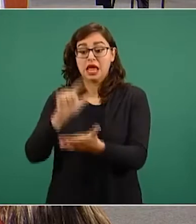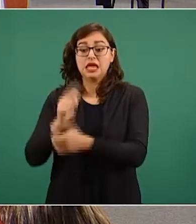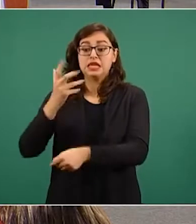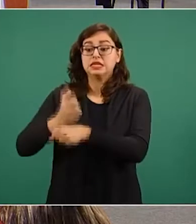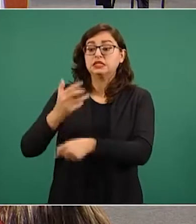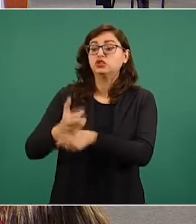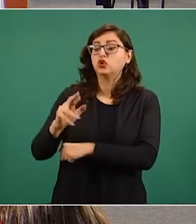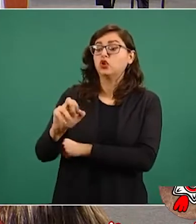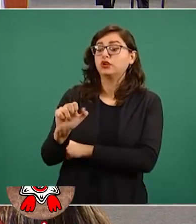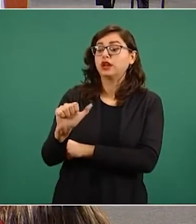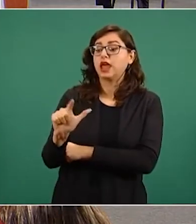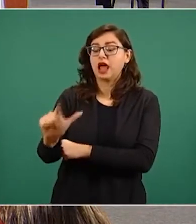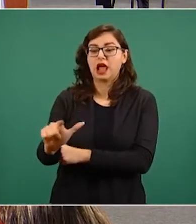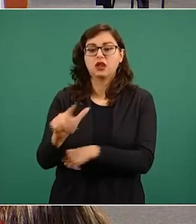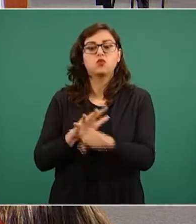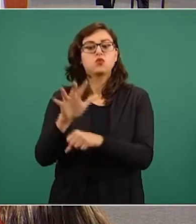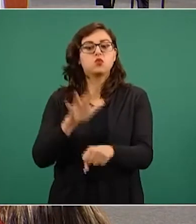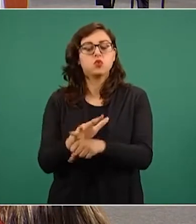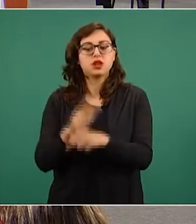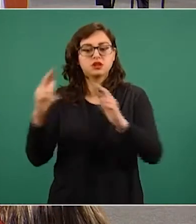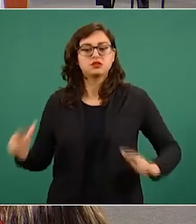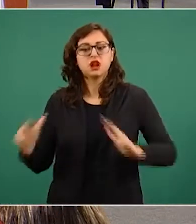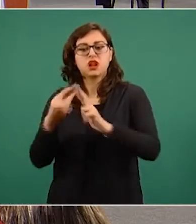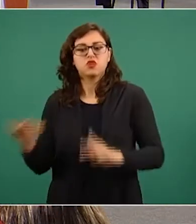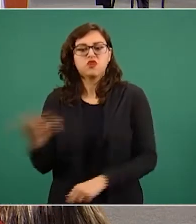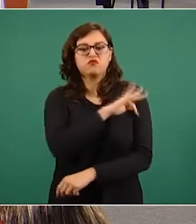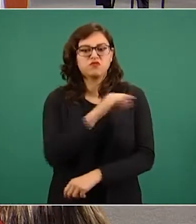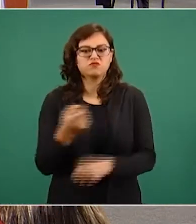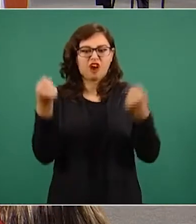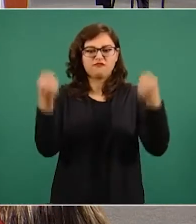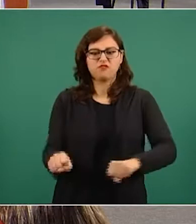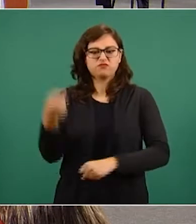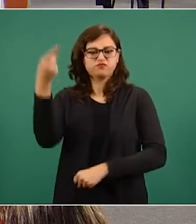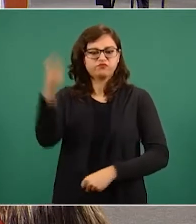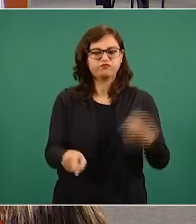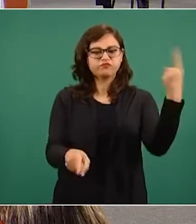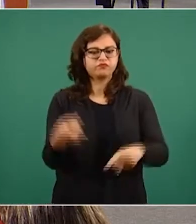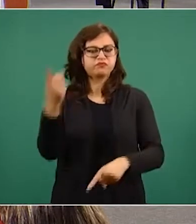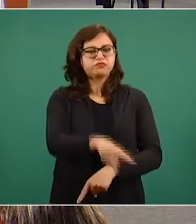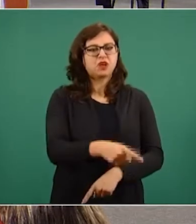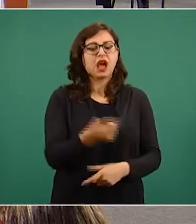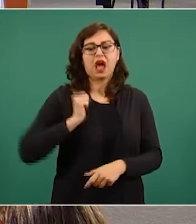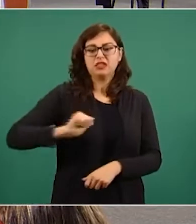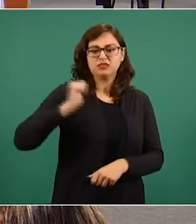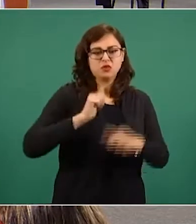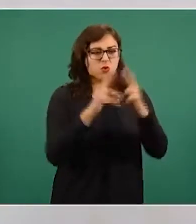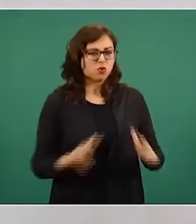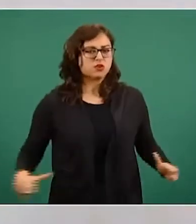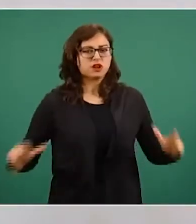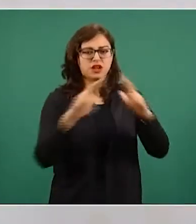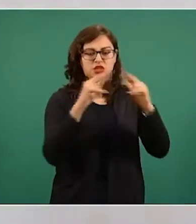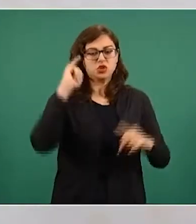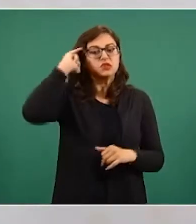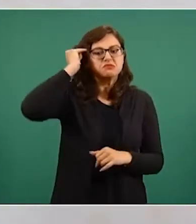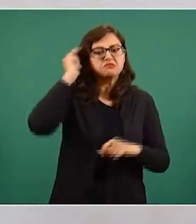se impuso la fe y se construyeron templos católicos sobre las antiguas pirámides y con los